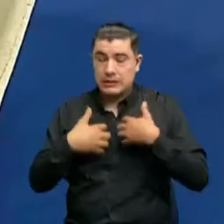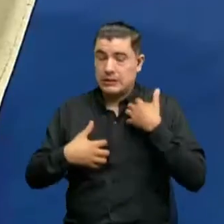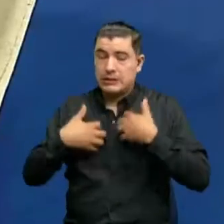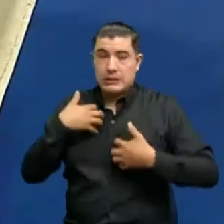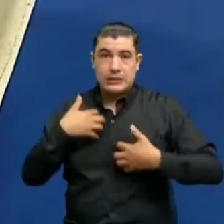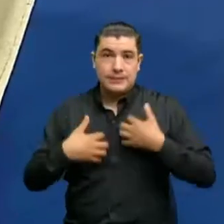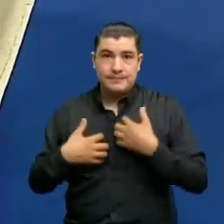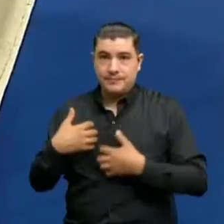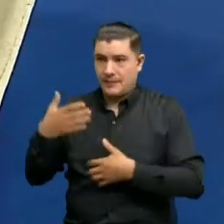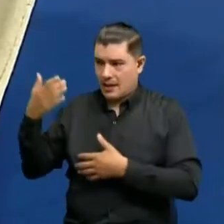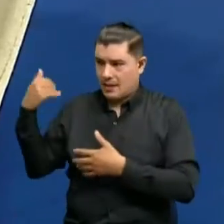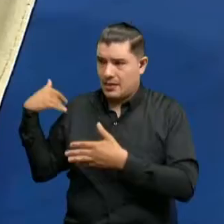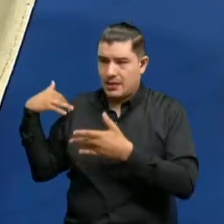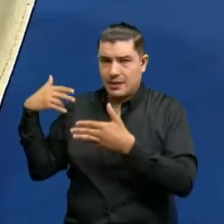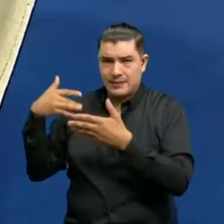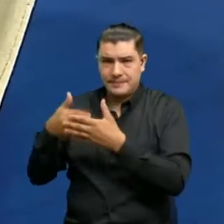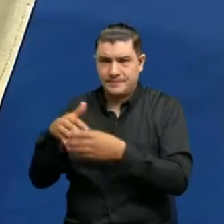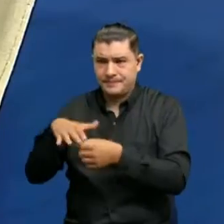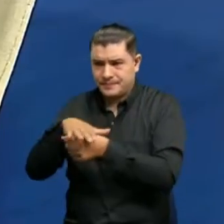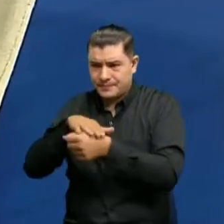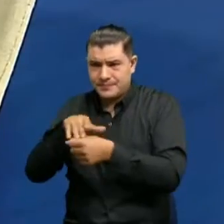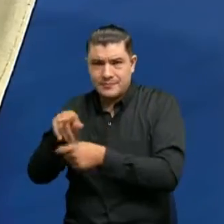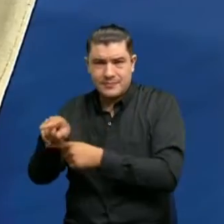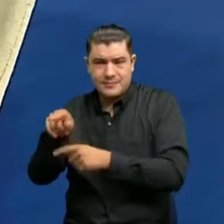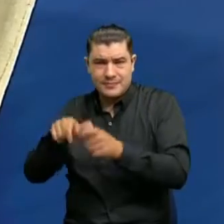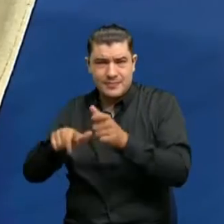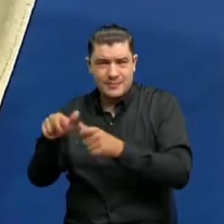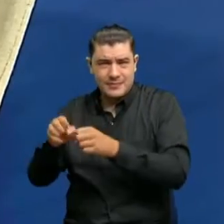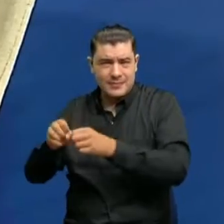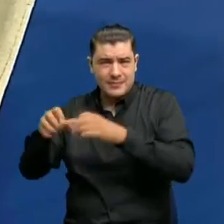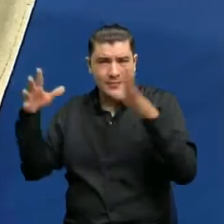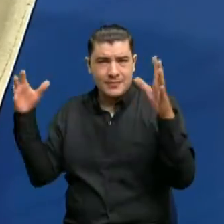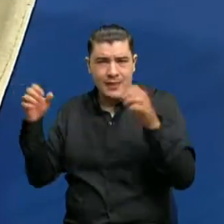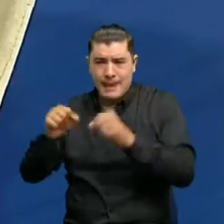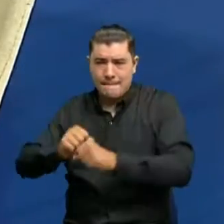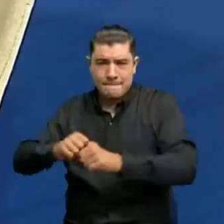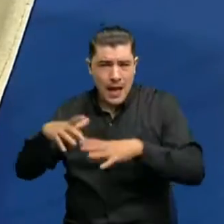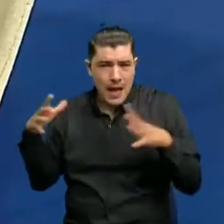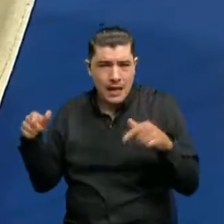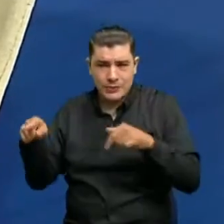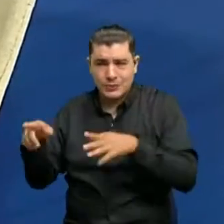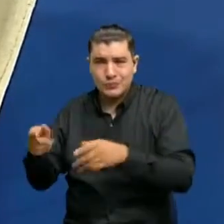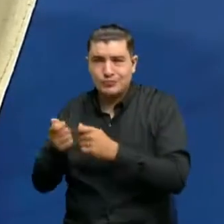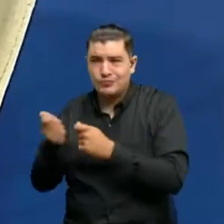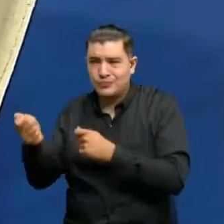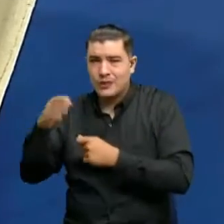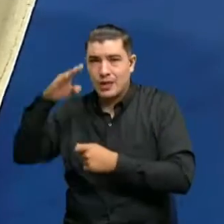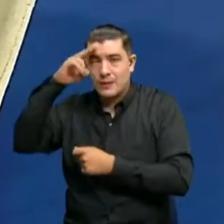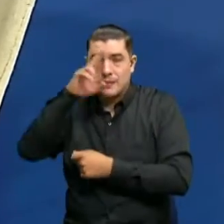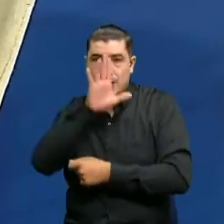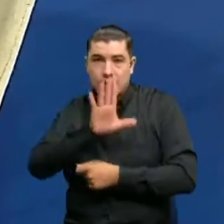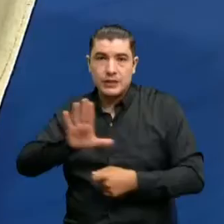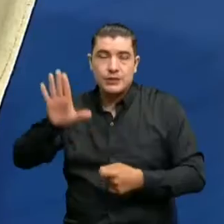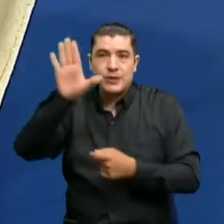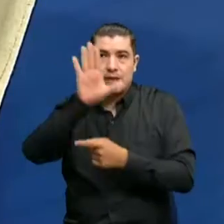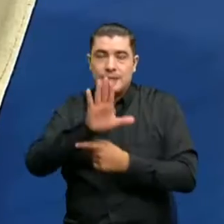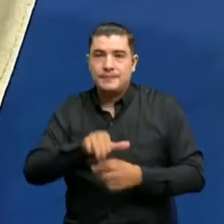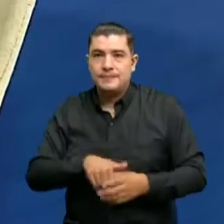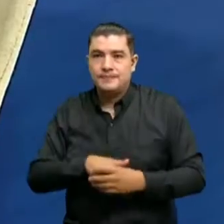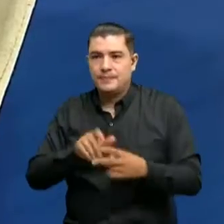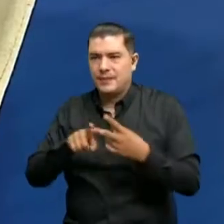en cuenta los últimos acontecimientos relacionados con explosiones en el comando de la policía en